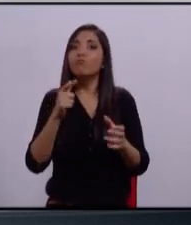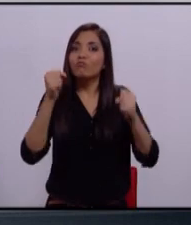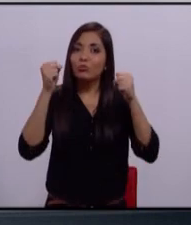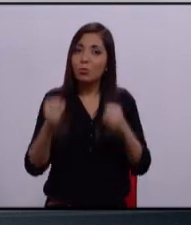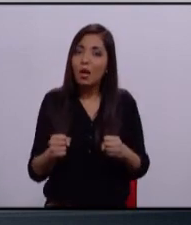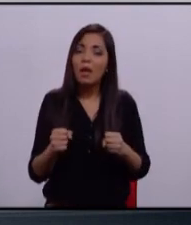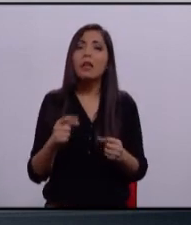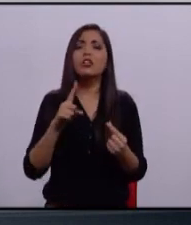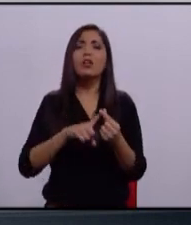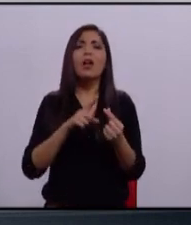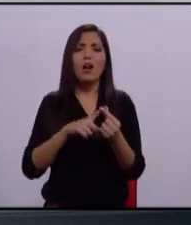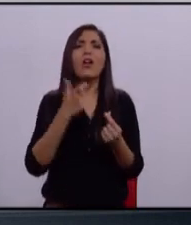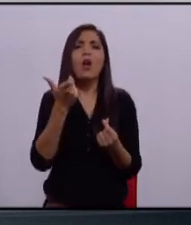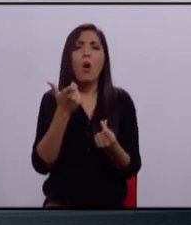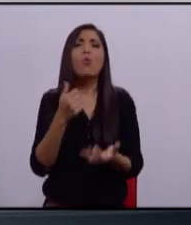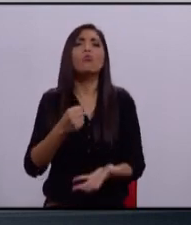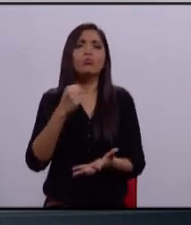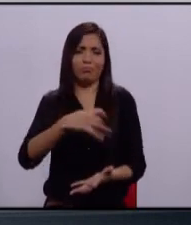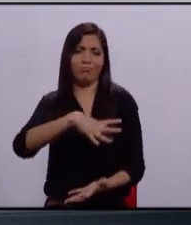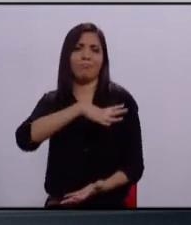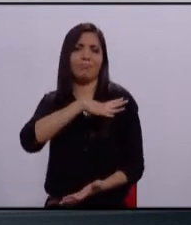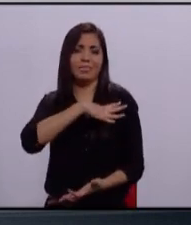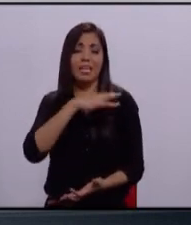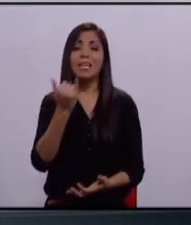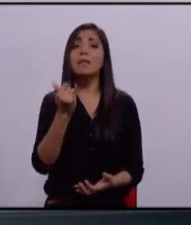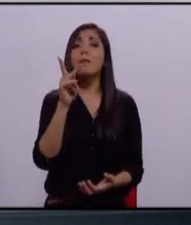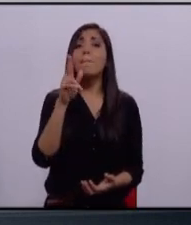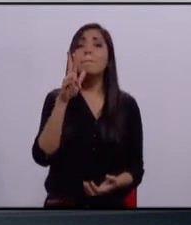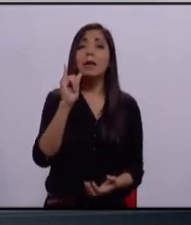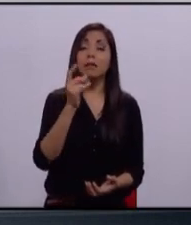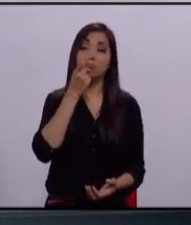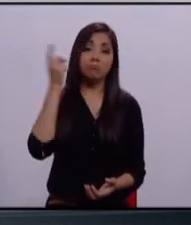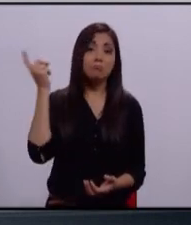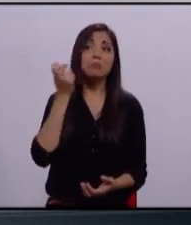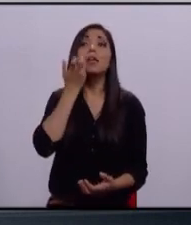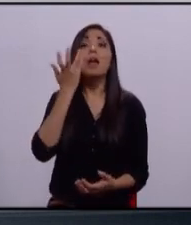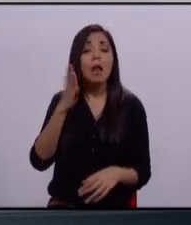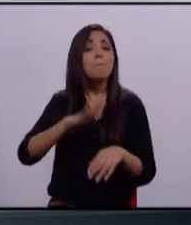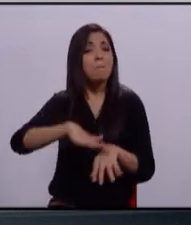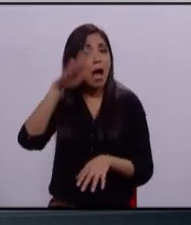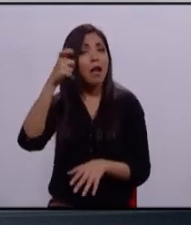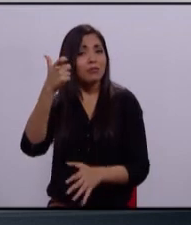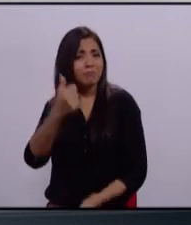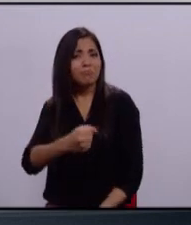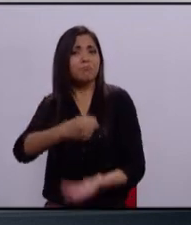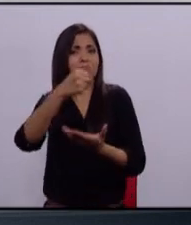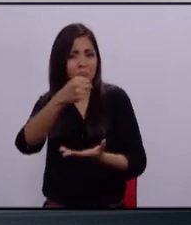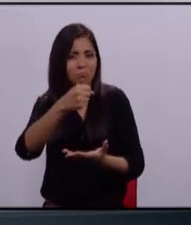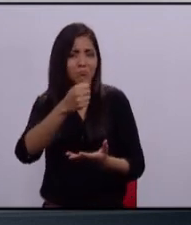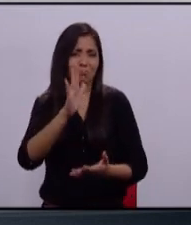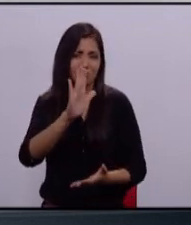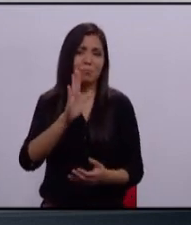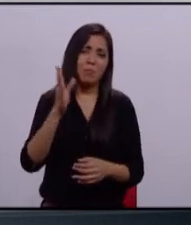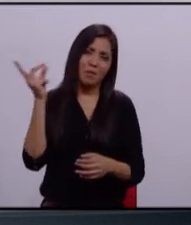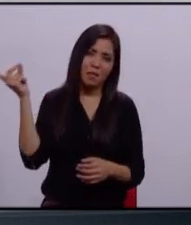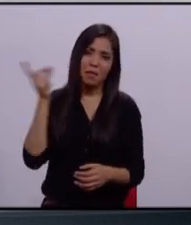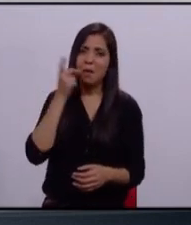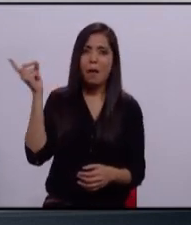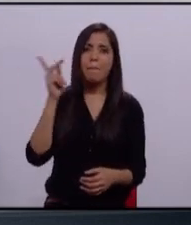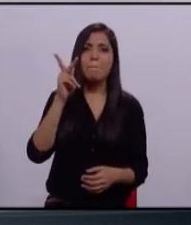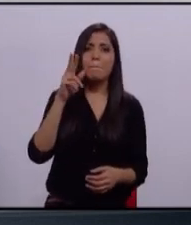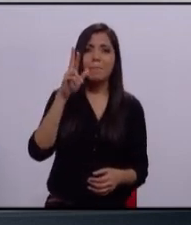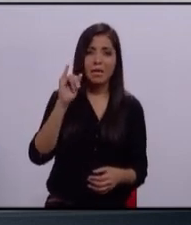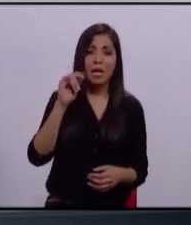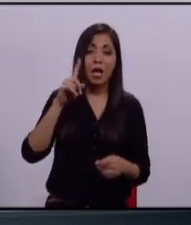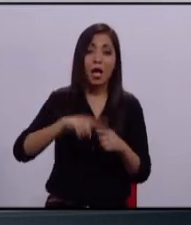Recursos hay y el candidato del PRI plantea dar más recursos. Que sepa el candidato del PRI que el